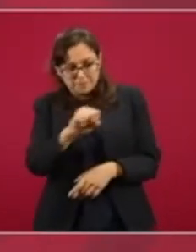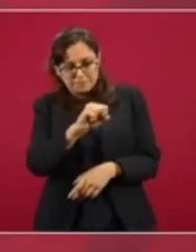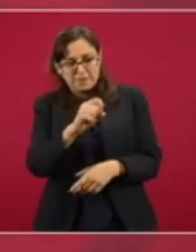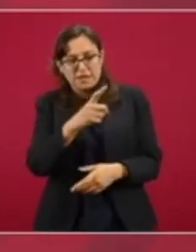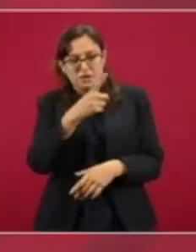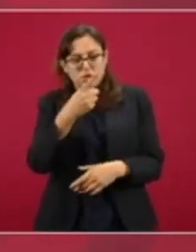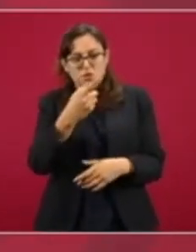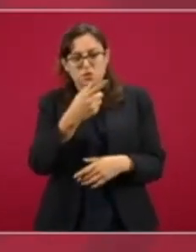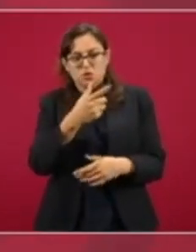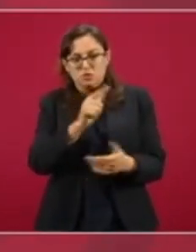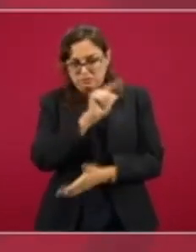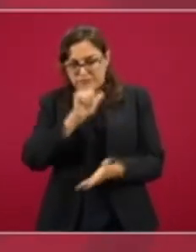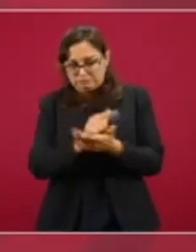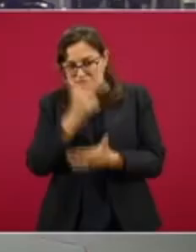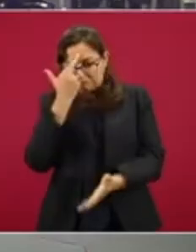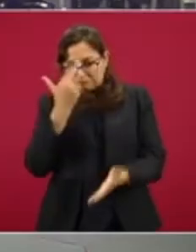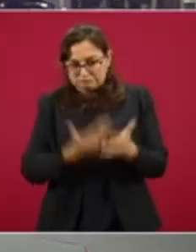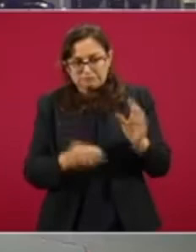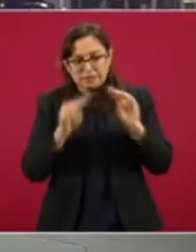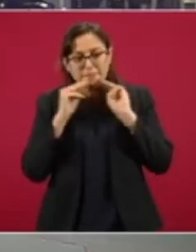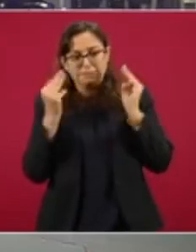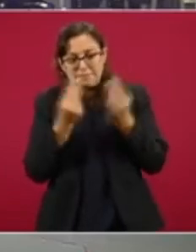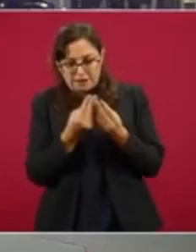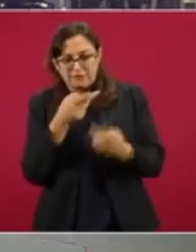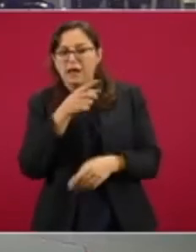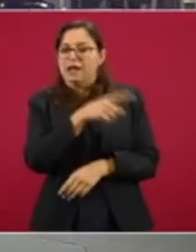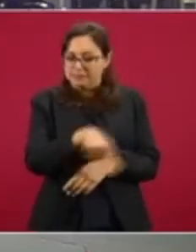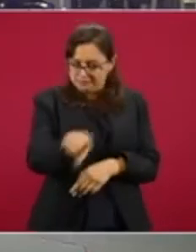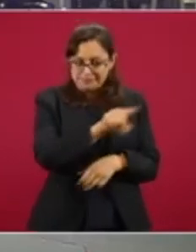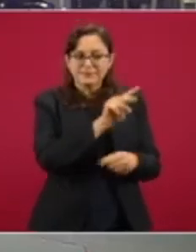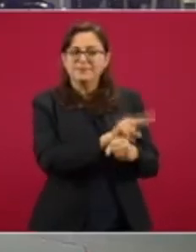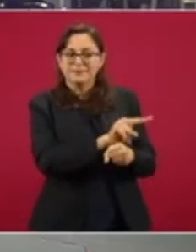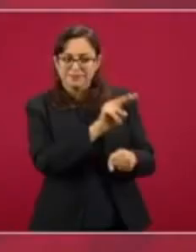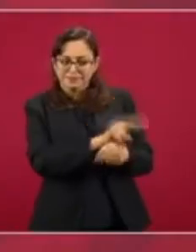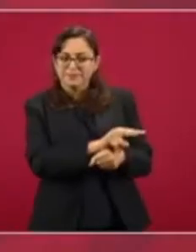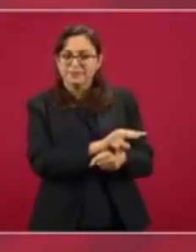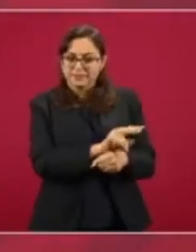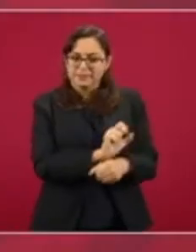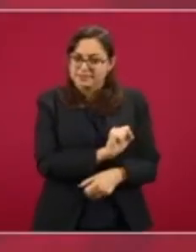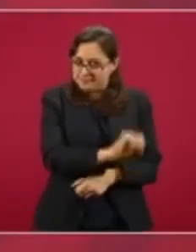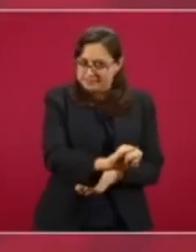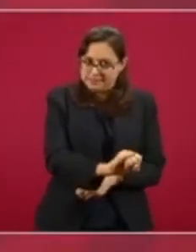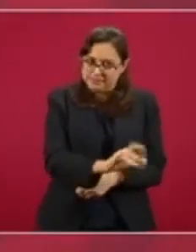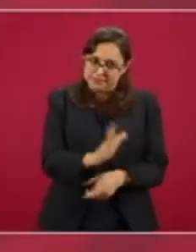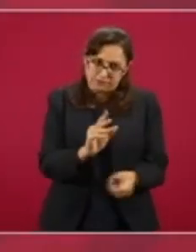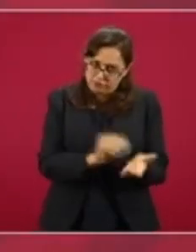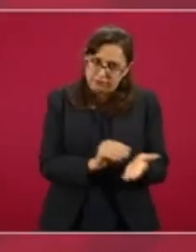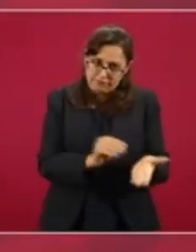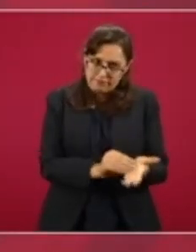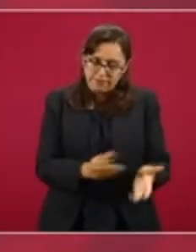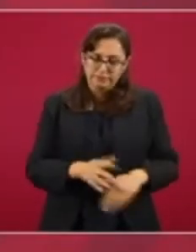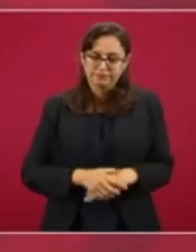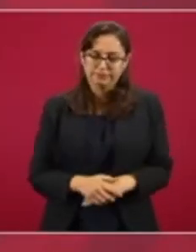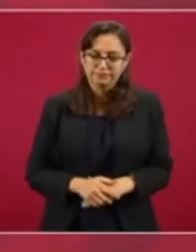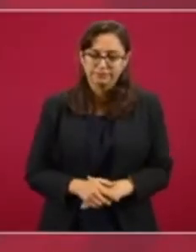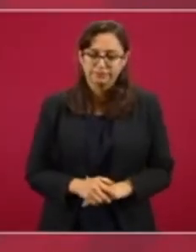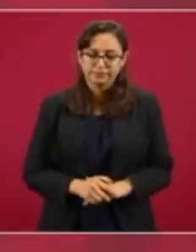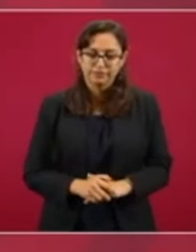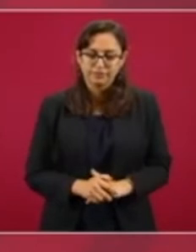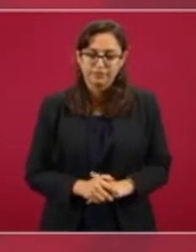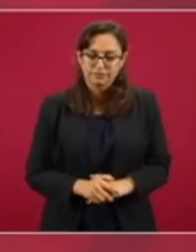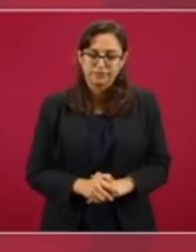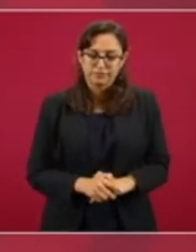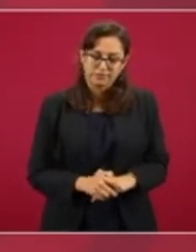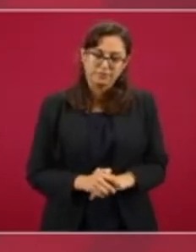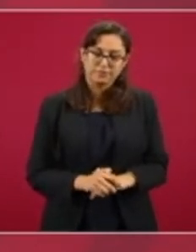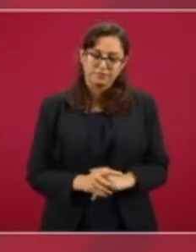organizado, pero no a la oposición política. Entonces, sí hay un